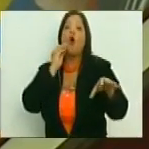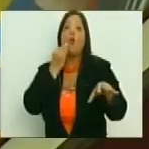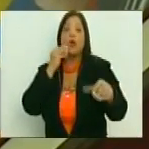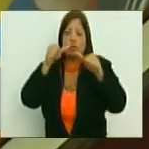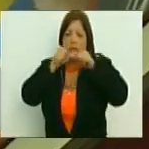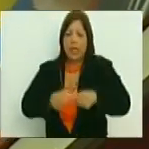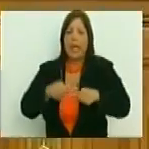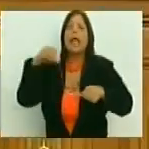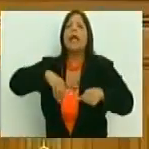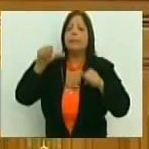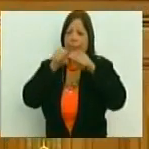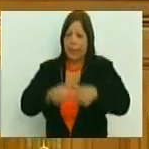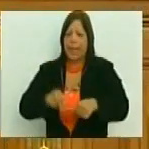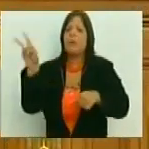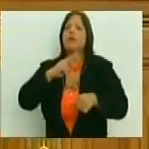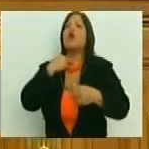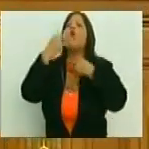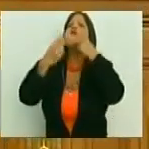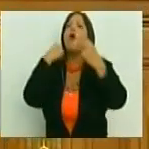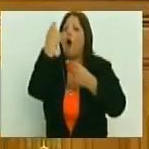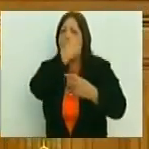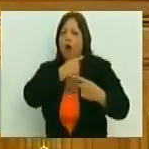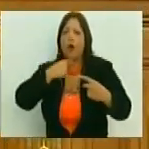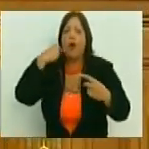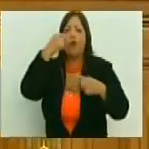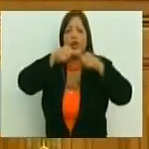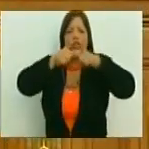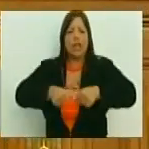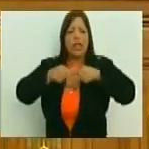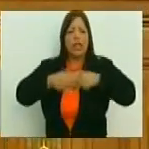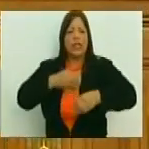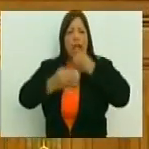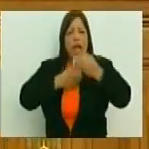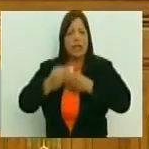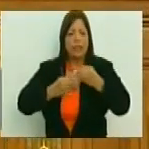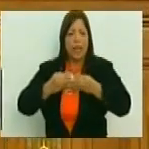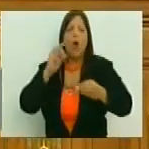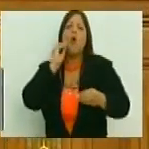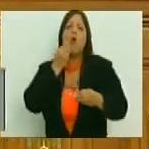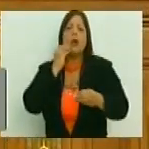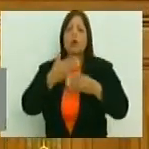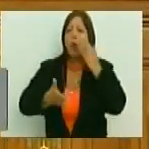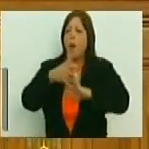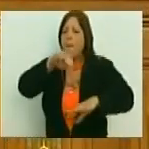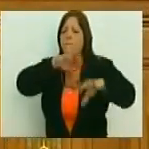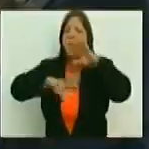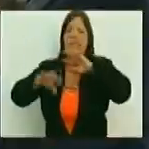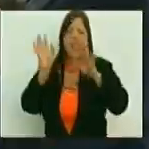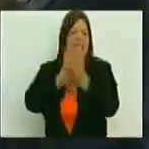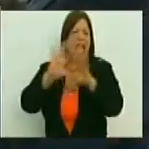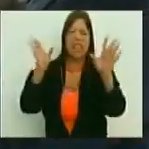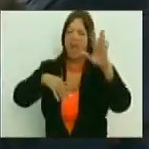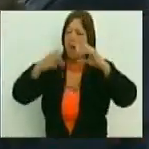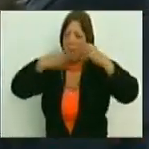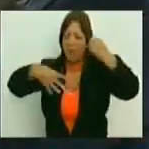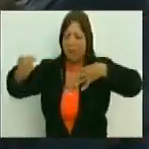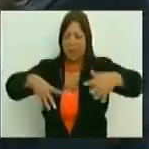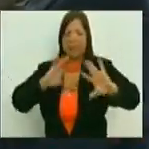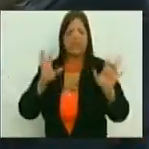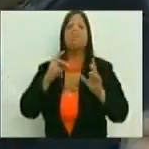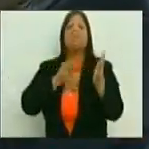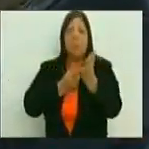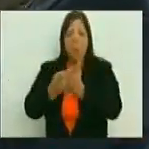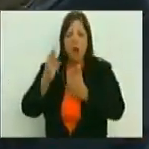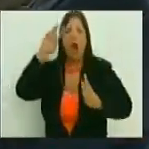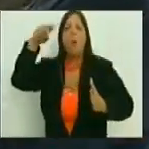quedarse en su país, que tiene voz y rostro, que puede decir y hacer una juventud sin manchas en su pasado, con moral y ética,